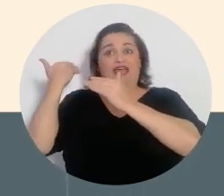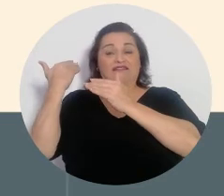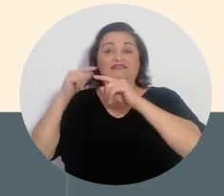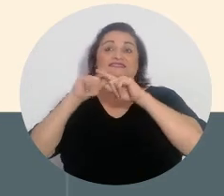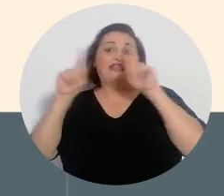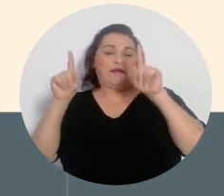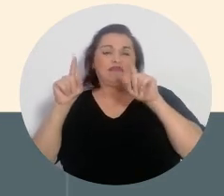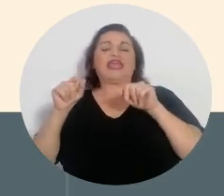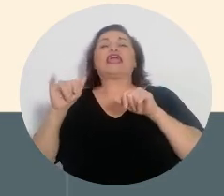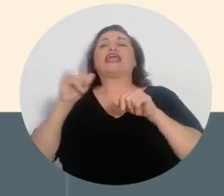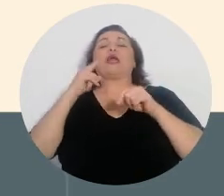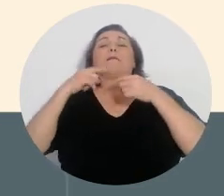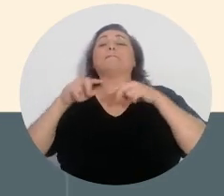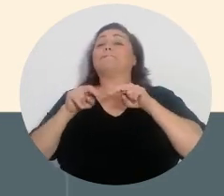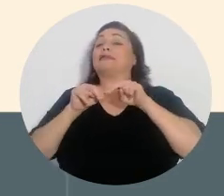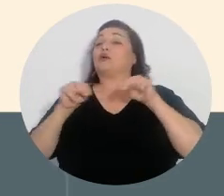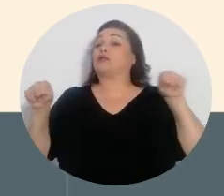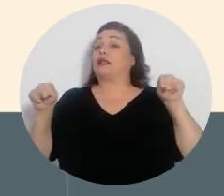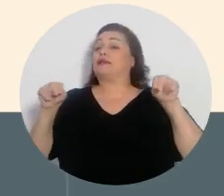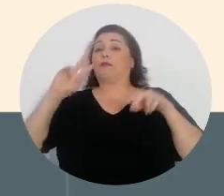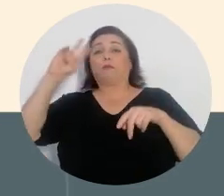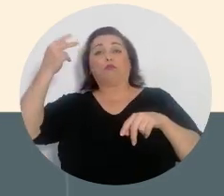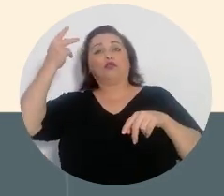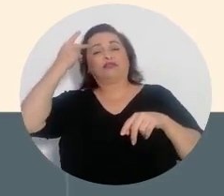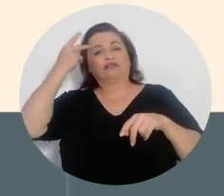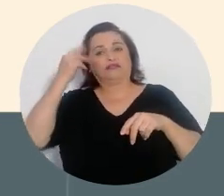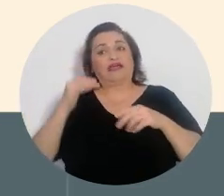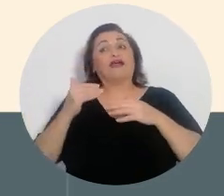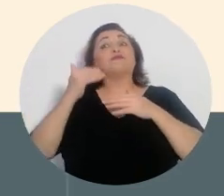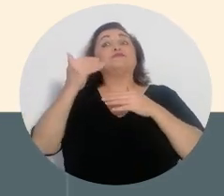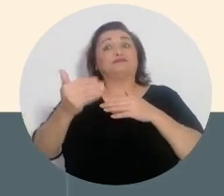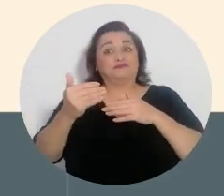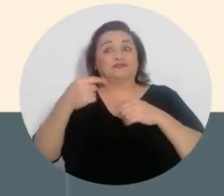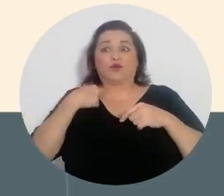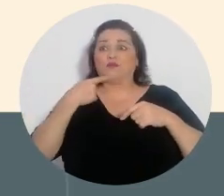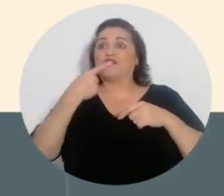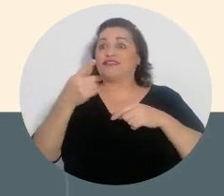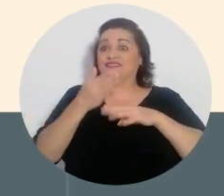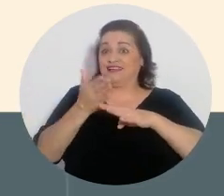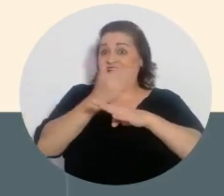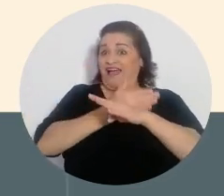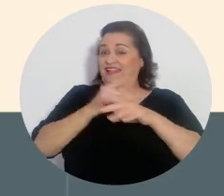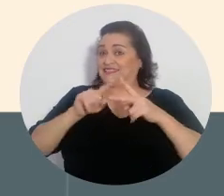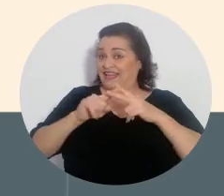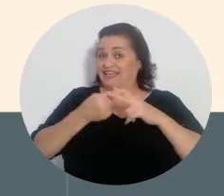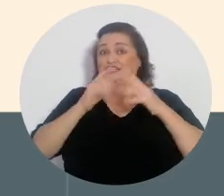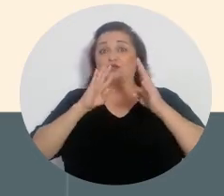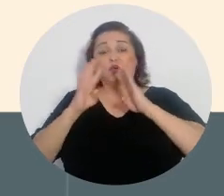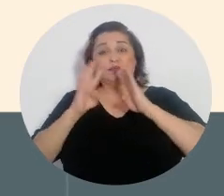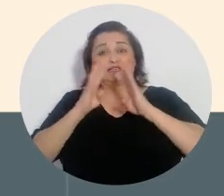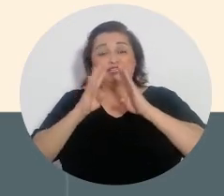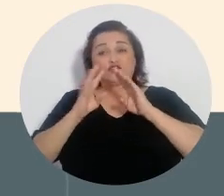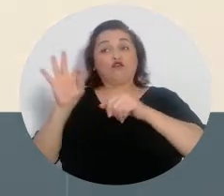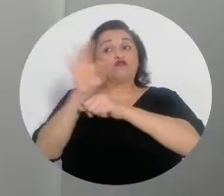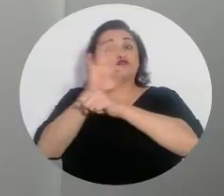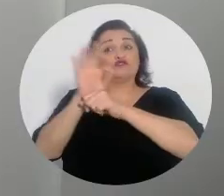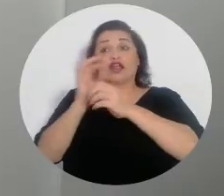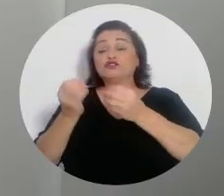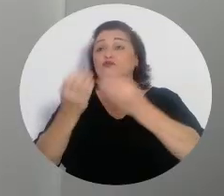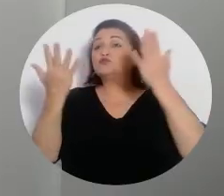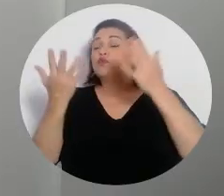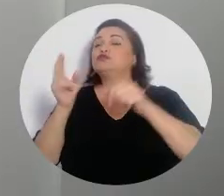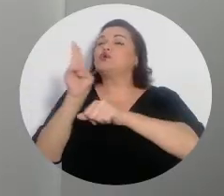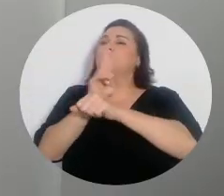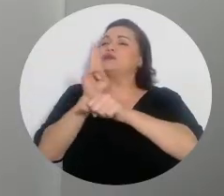también tenemos la vertiente de la parcialidad política. Y es cuando, justamente, y como lo mencionaba al inicio de nuestra conversación, los funcionarios